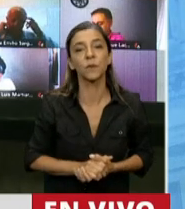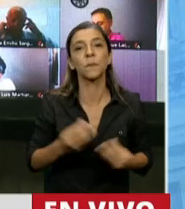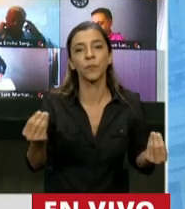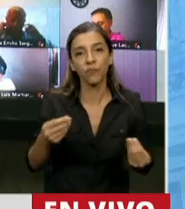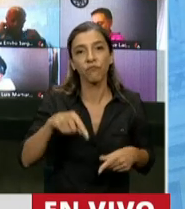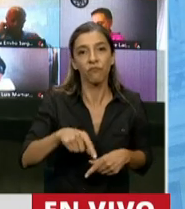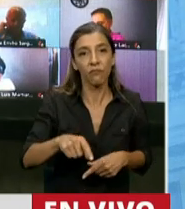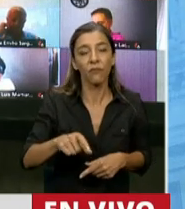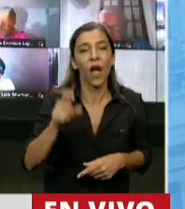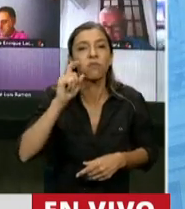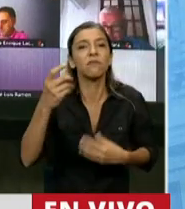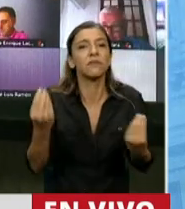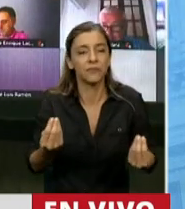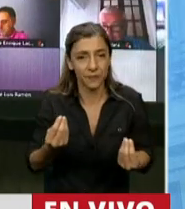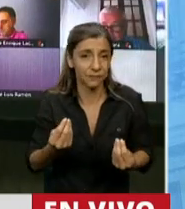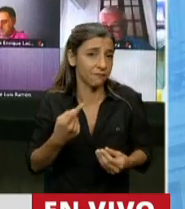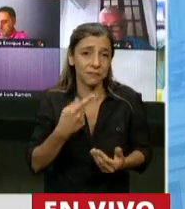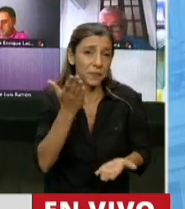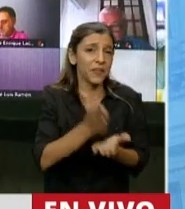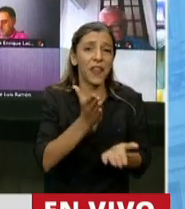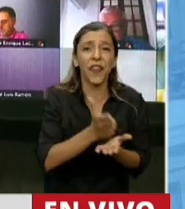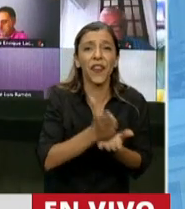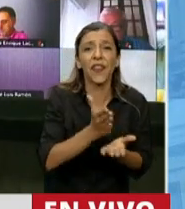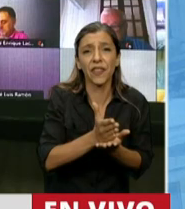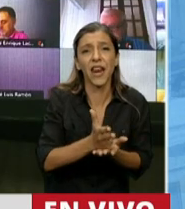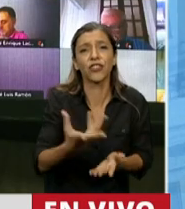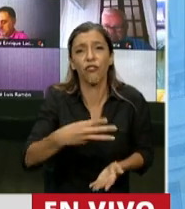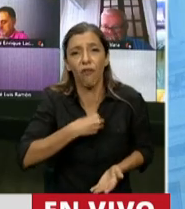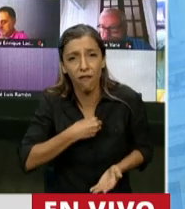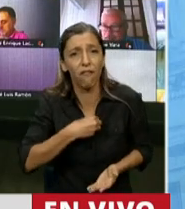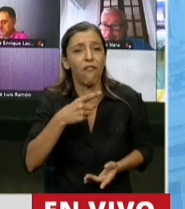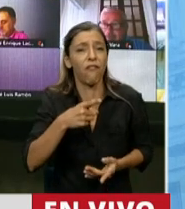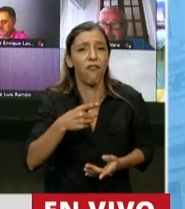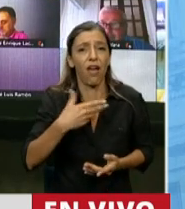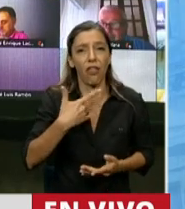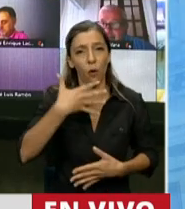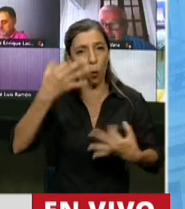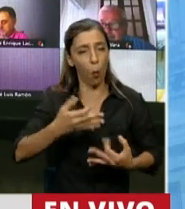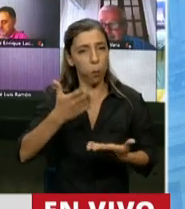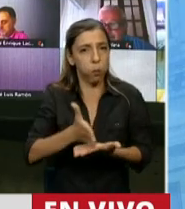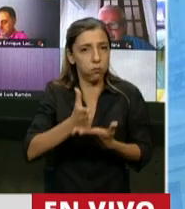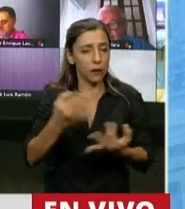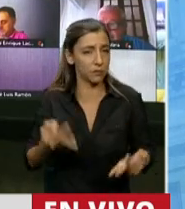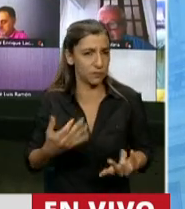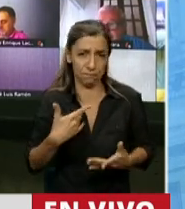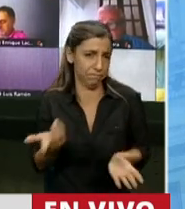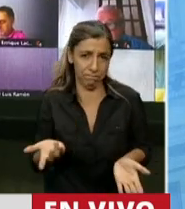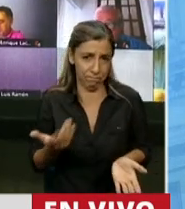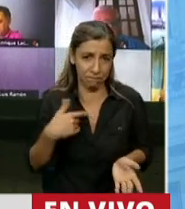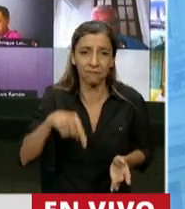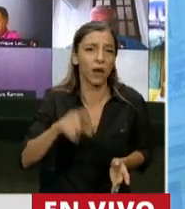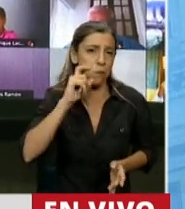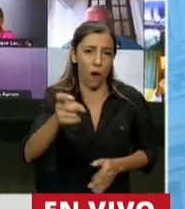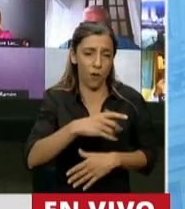señor presidente, son sin duda el de buena fe y el del de lealtad federal, que impide que sea la Nación, las provincias o la ciudad autónoma